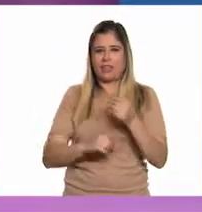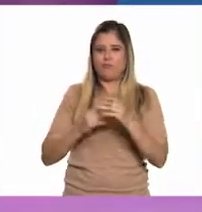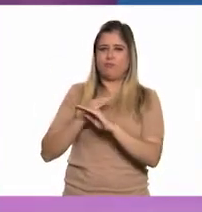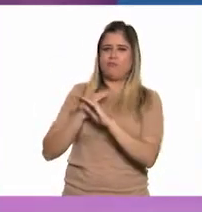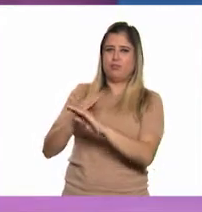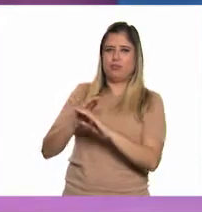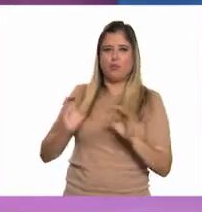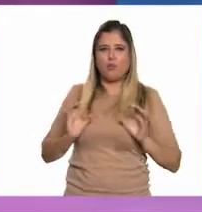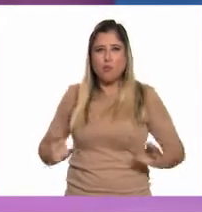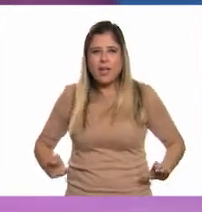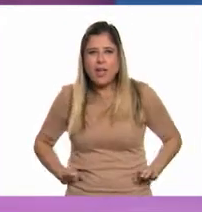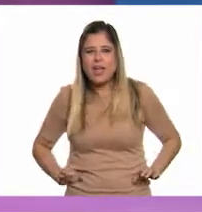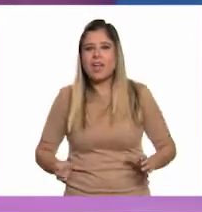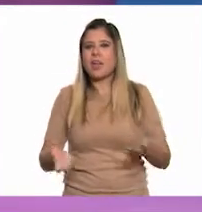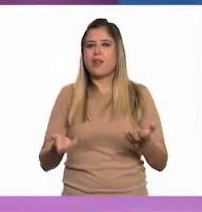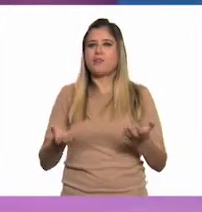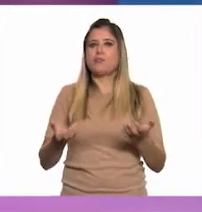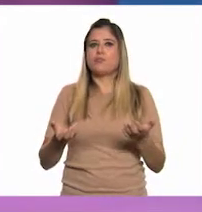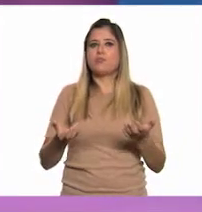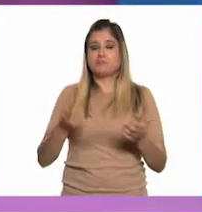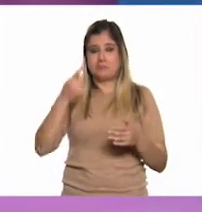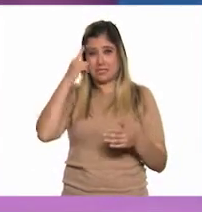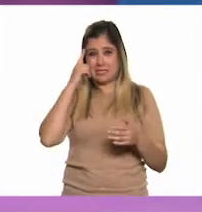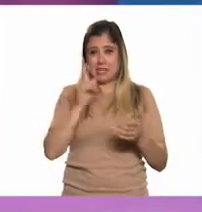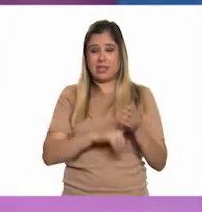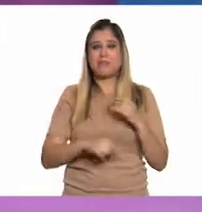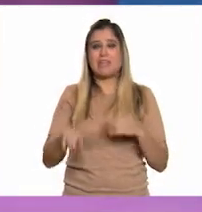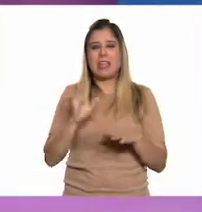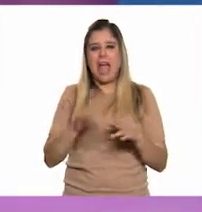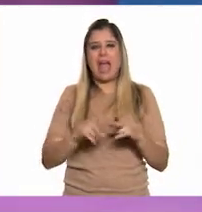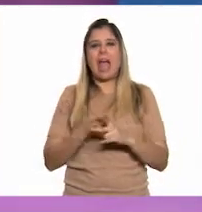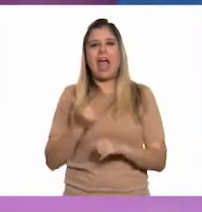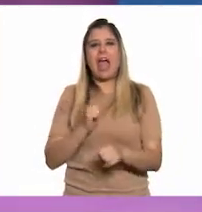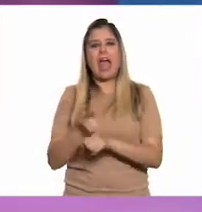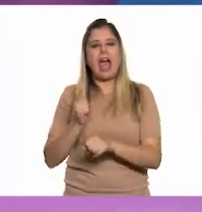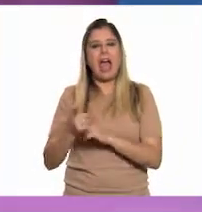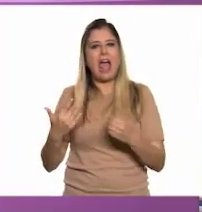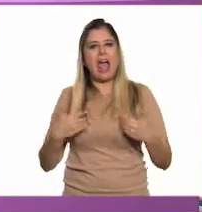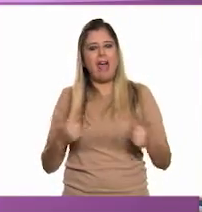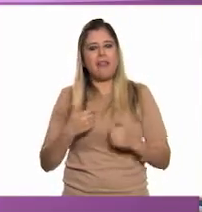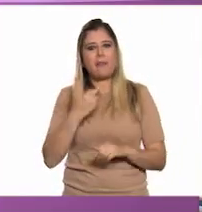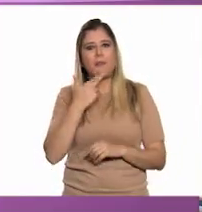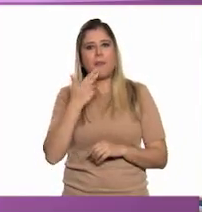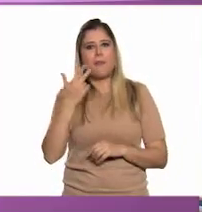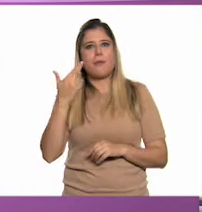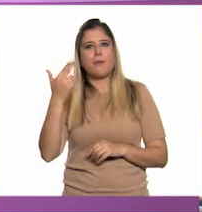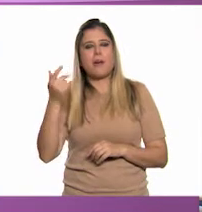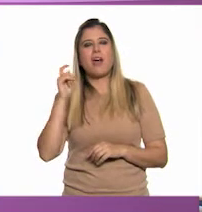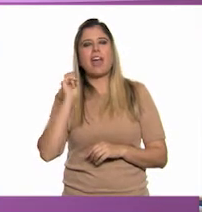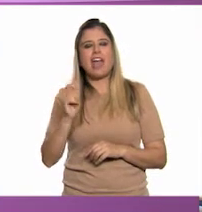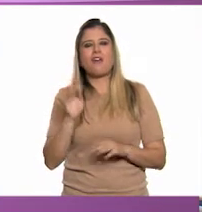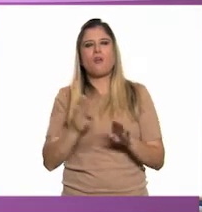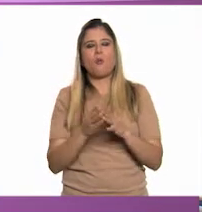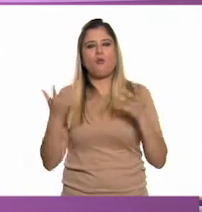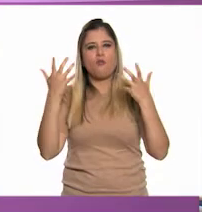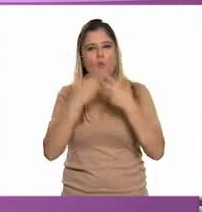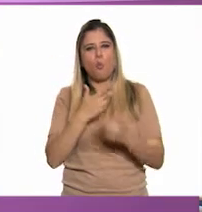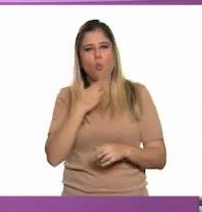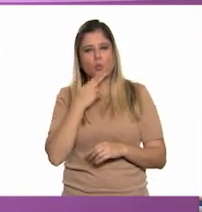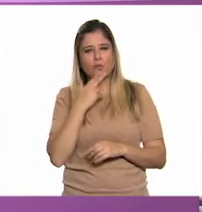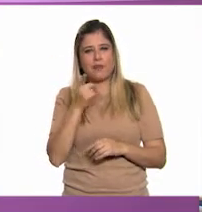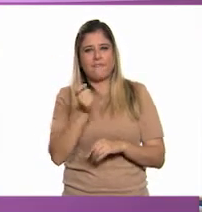en nuestro cuerpo y pues creo que ya comienzo a entender un poquito mejor de cómo funcionan las vacunas.